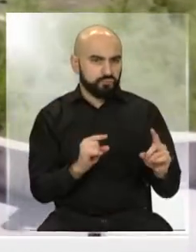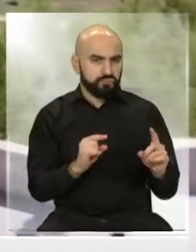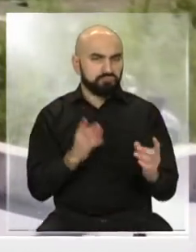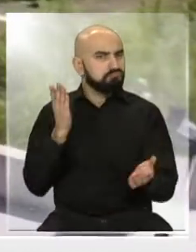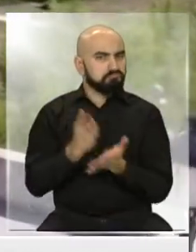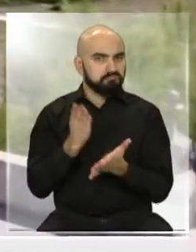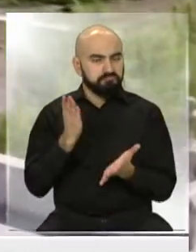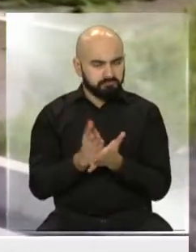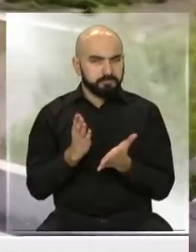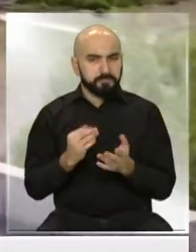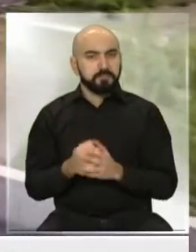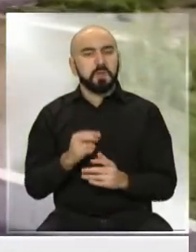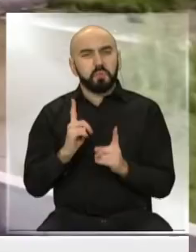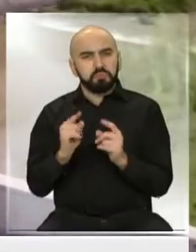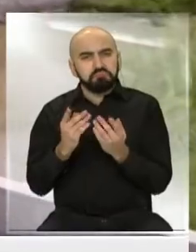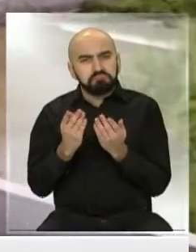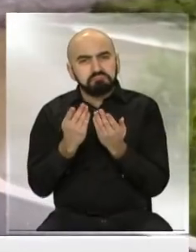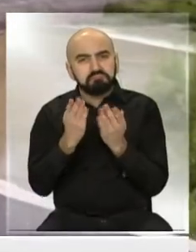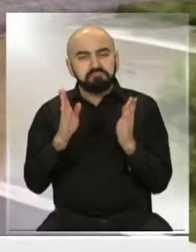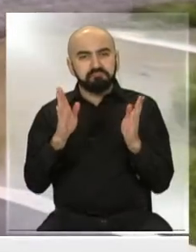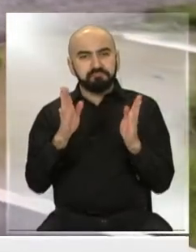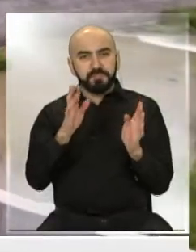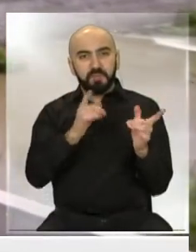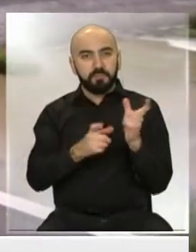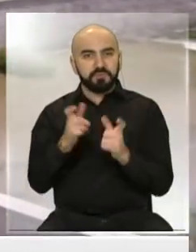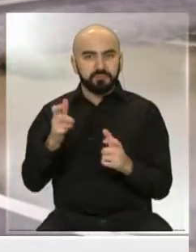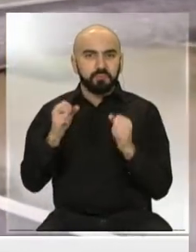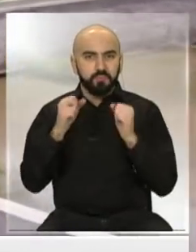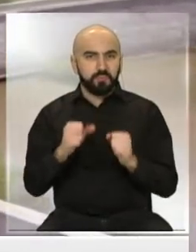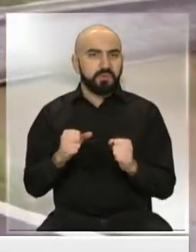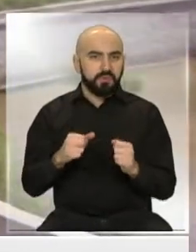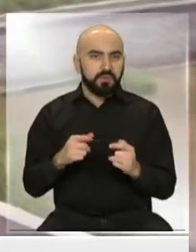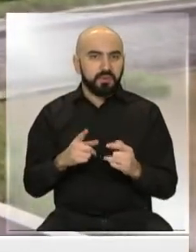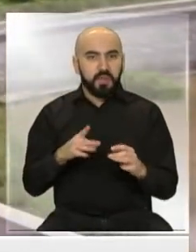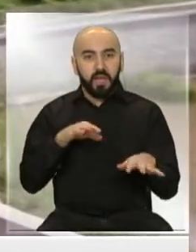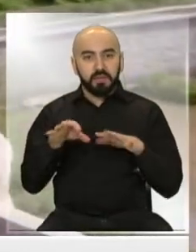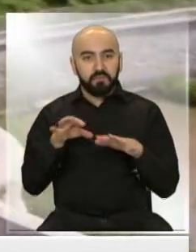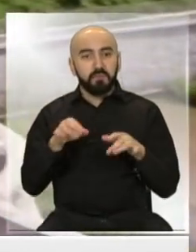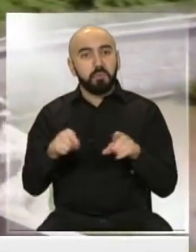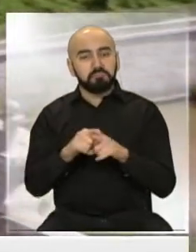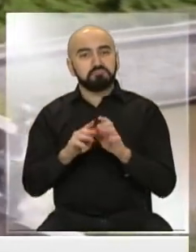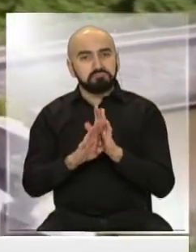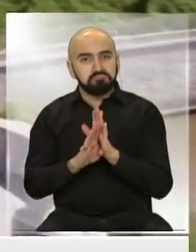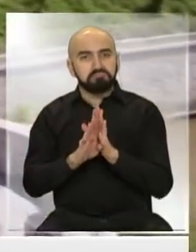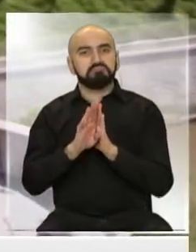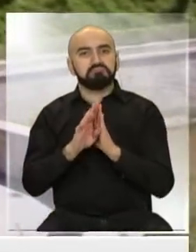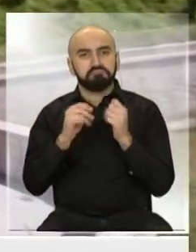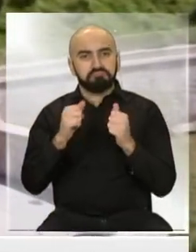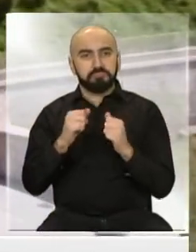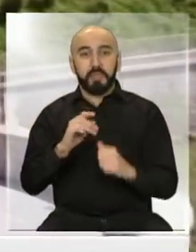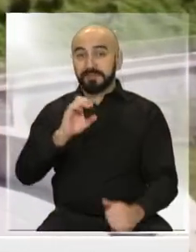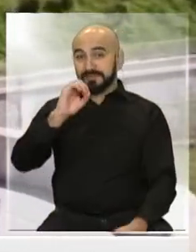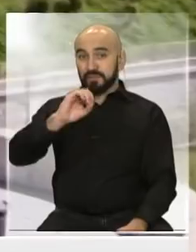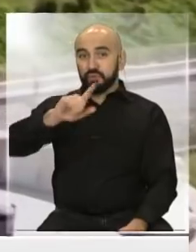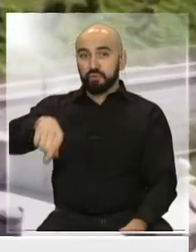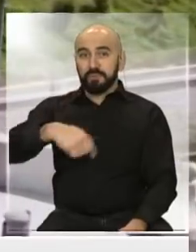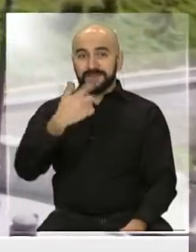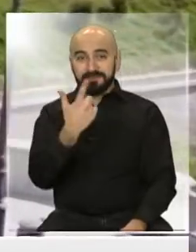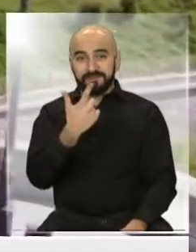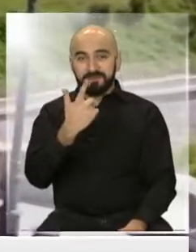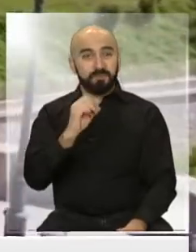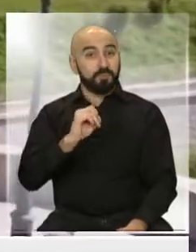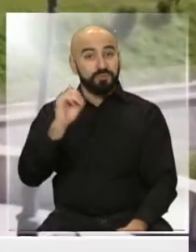abrió un poquito de espacio para que la gente retomara ciertas actividades, vio un repunte. Tenía un 0,7%